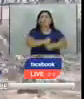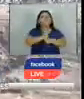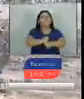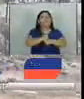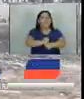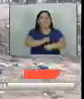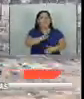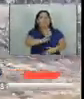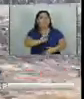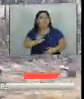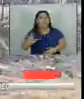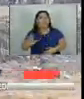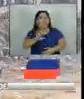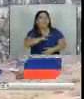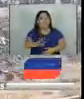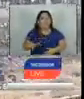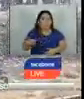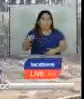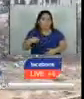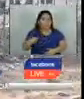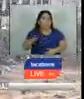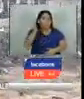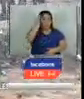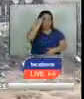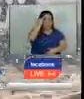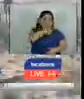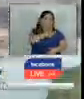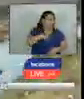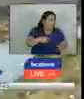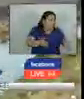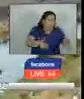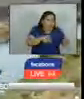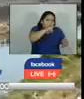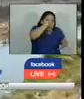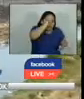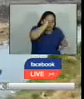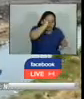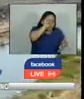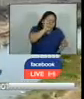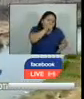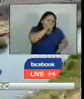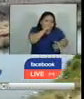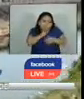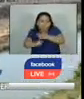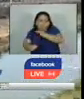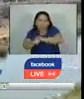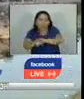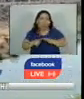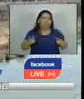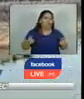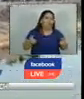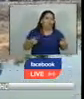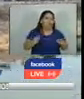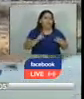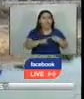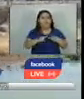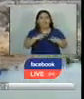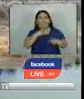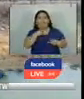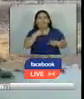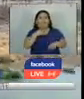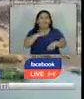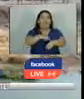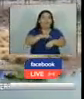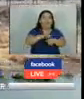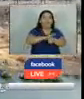seguridad de ellos sabemos que muchas familias se han ido por la falta de oportunidades la escasez económica, los estragos que ha causado